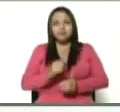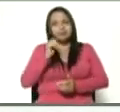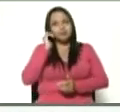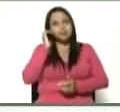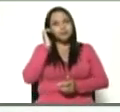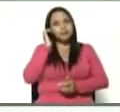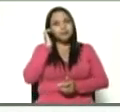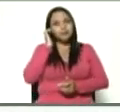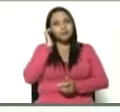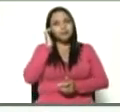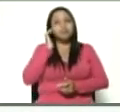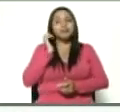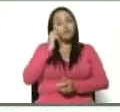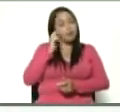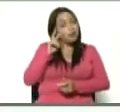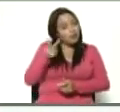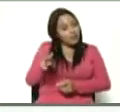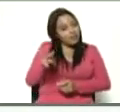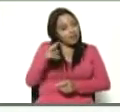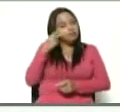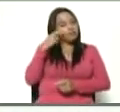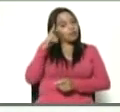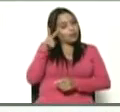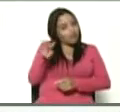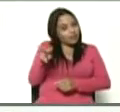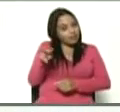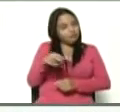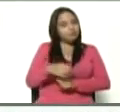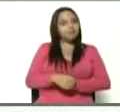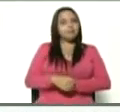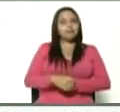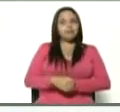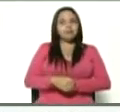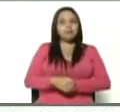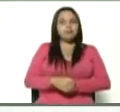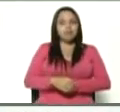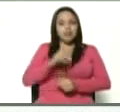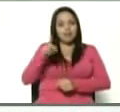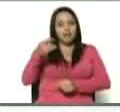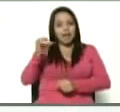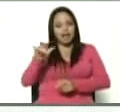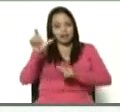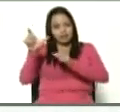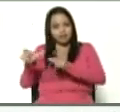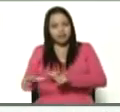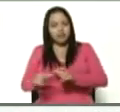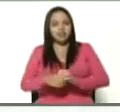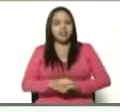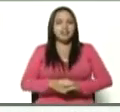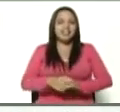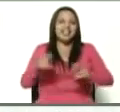Te vi. Allá está Jesús Martínez del Táchira.